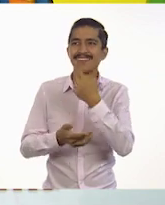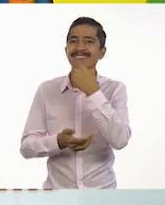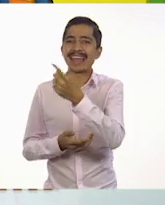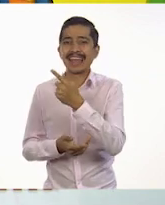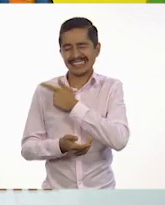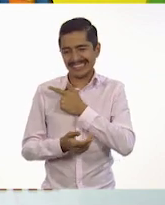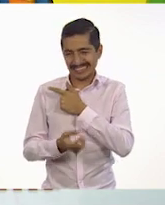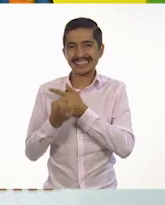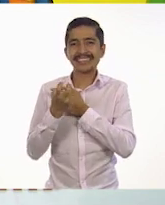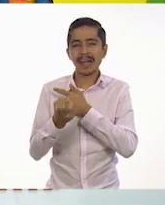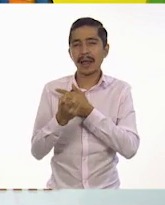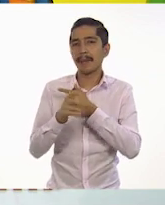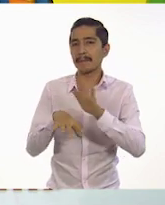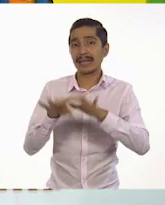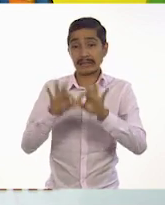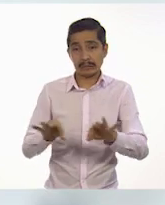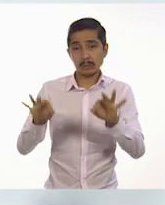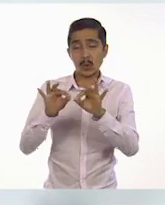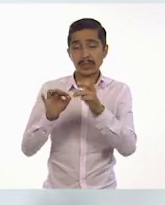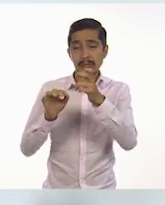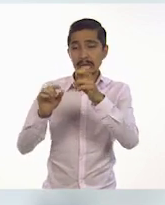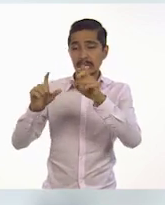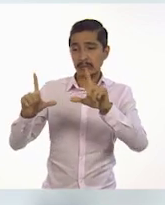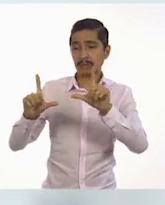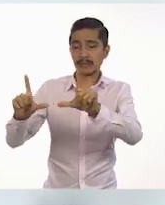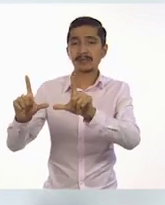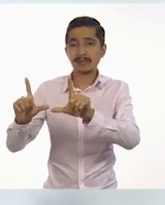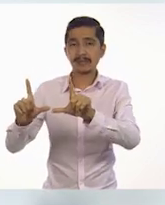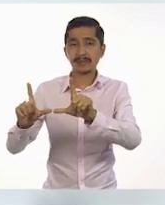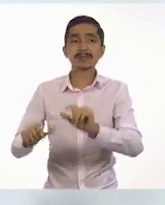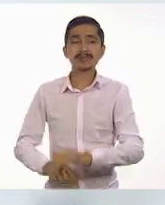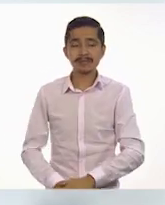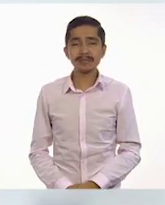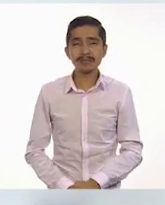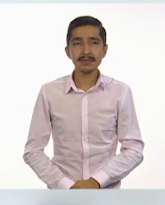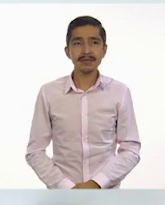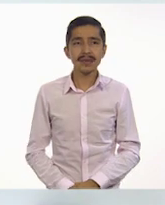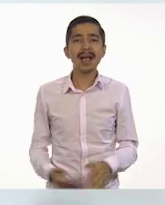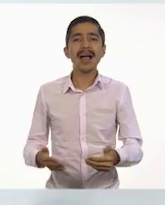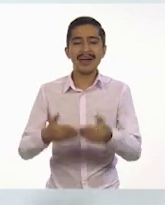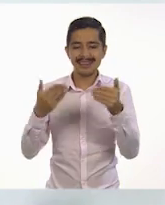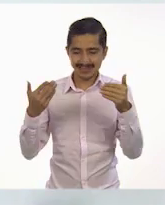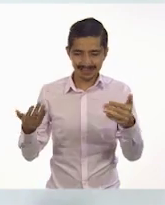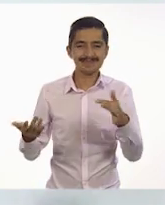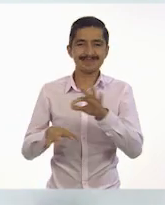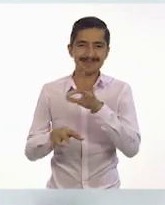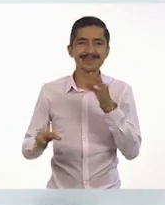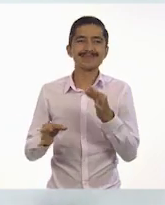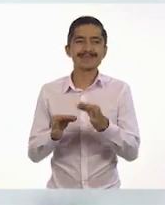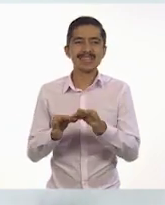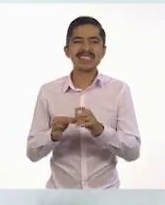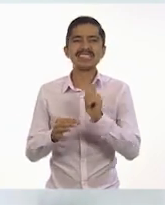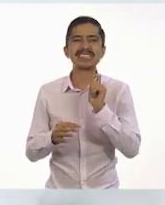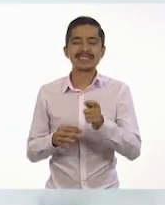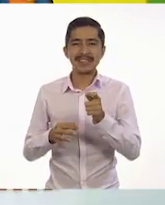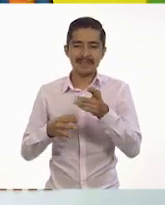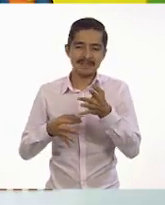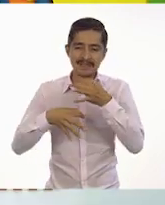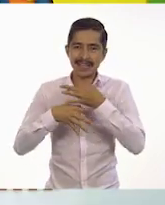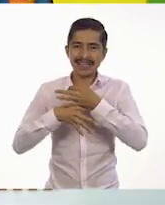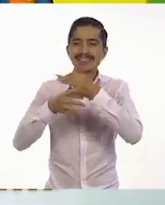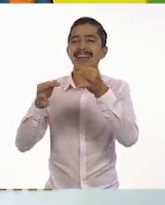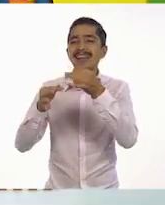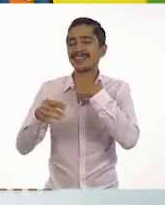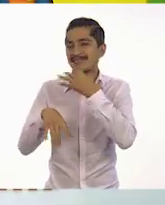bien. Nuestro mensaje principal. Claro. Ahora sí. Mensaje. Muy bien,